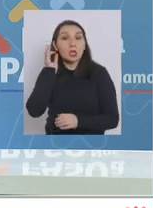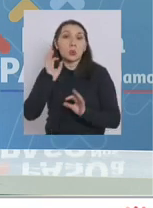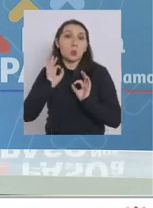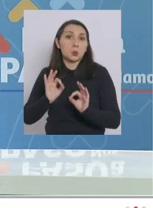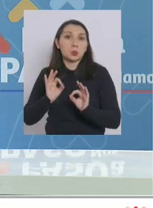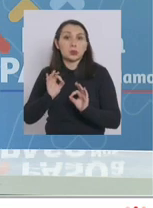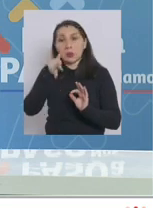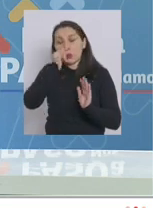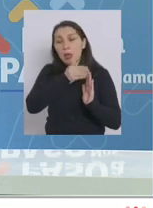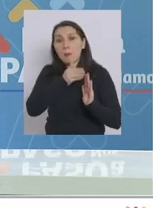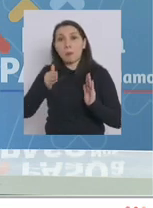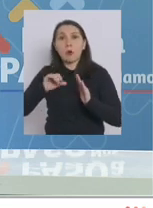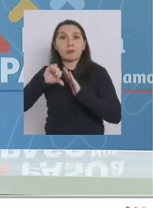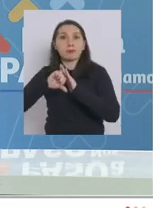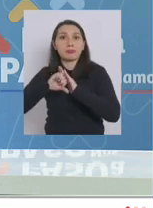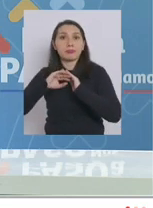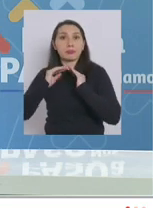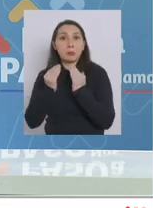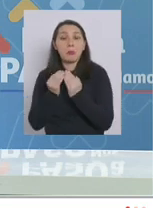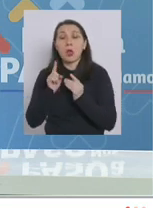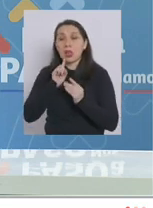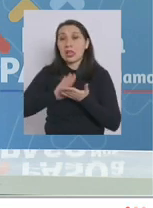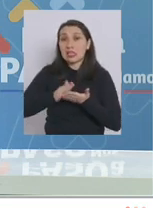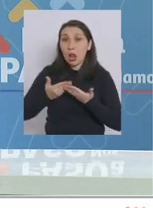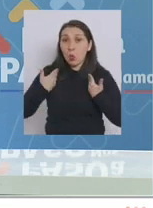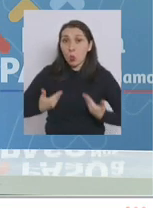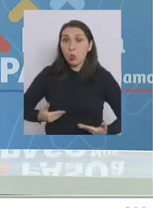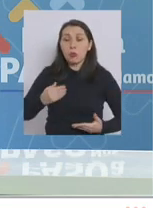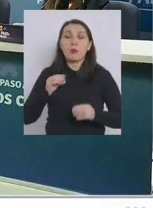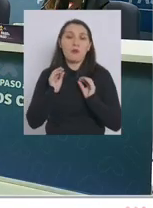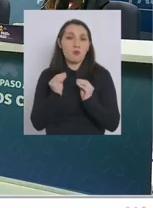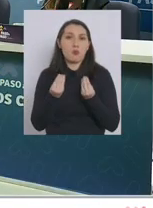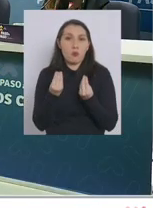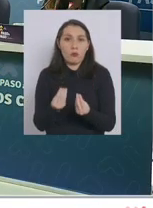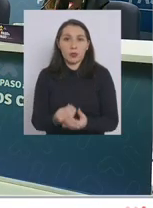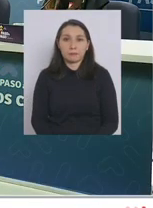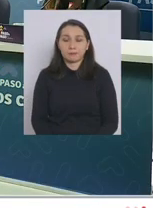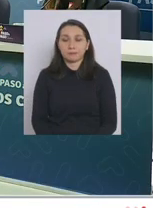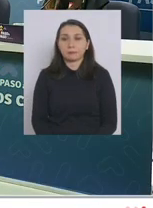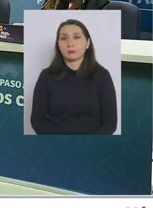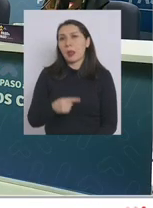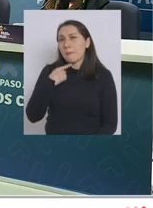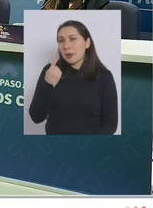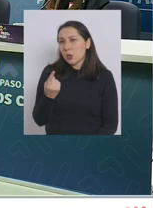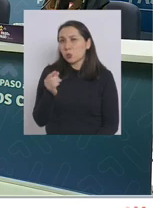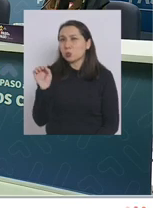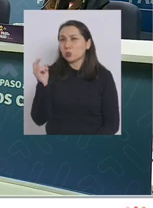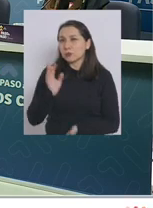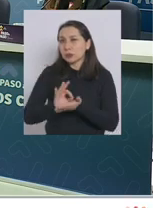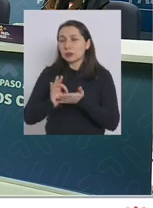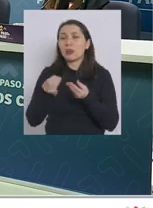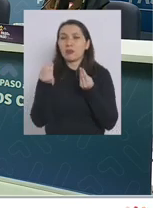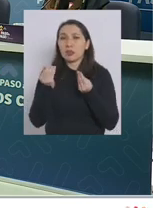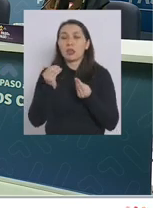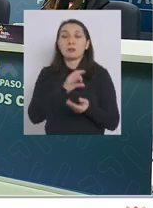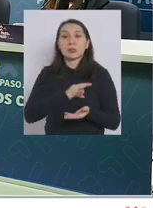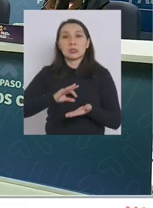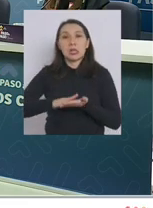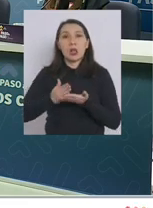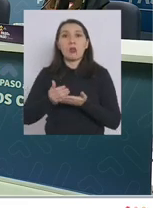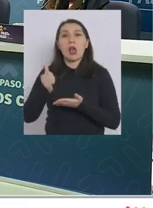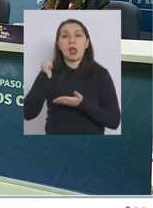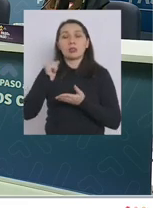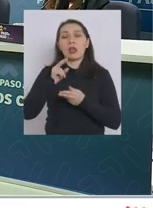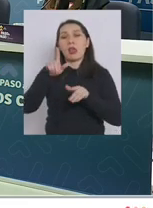el periodo de cuarentena, pero se encuentra en buenas condiciones generales. Subsecretaria, ¿es cierto que el MinSAL había informado anoche a los